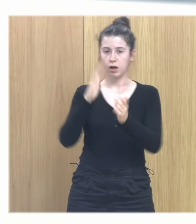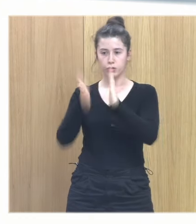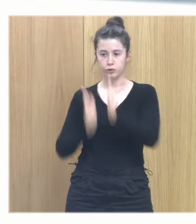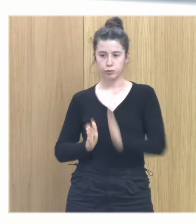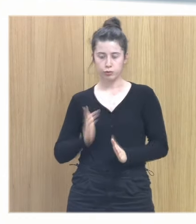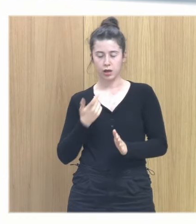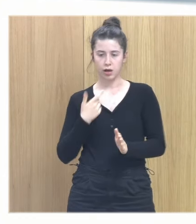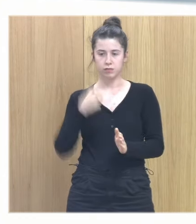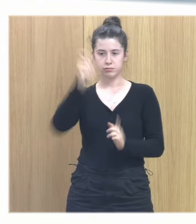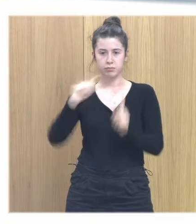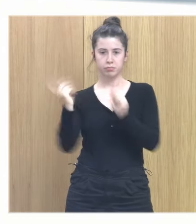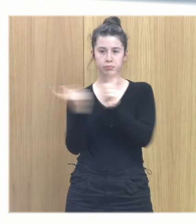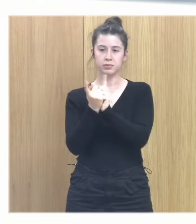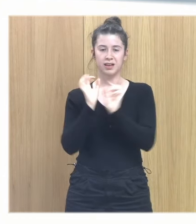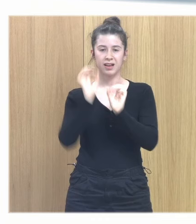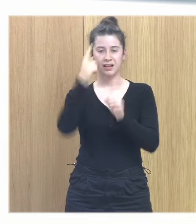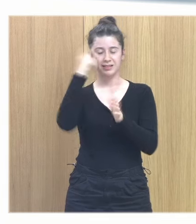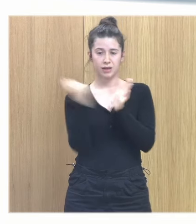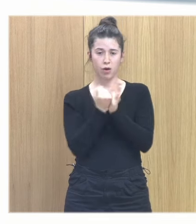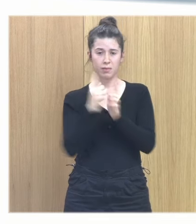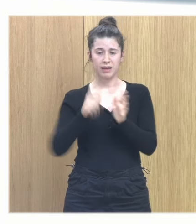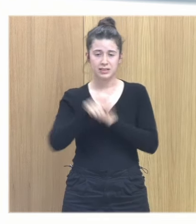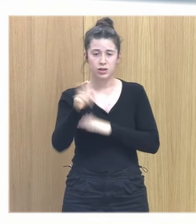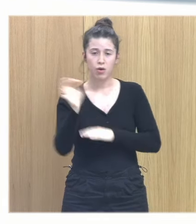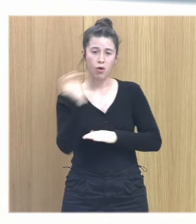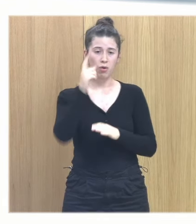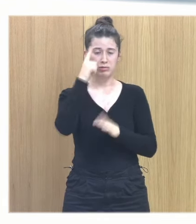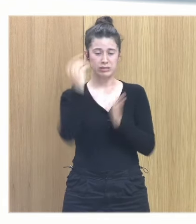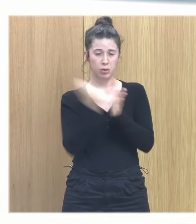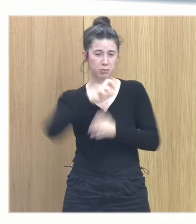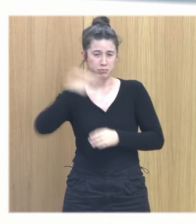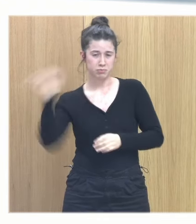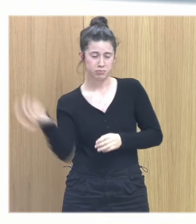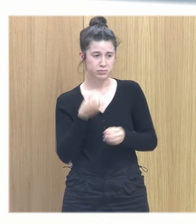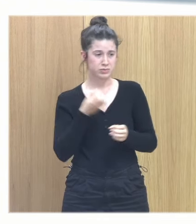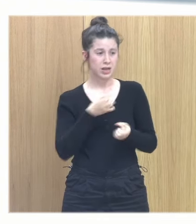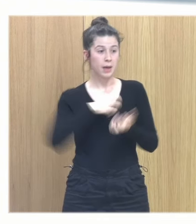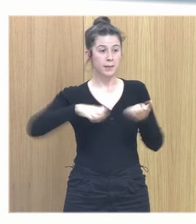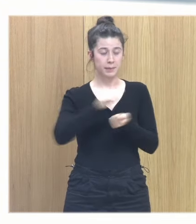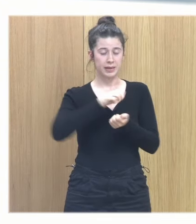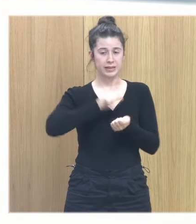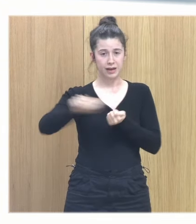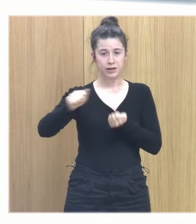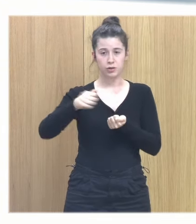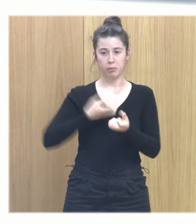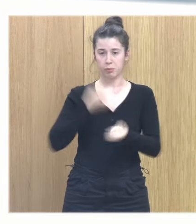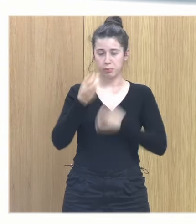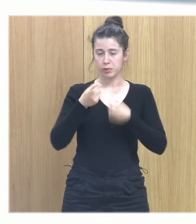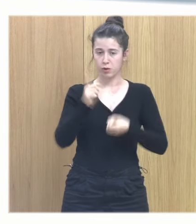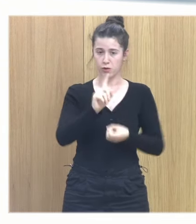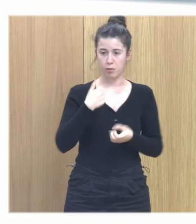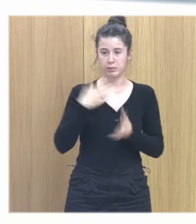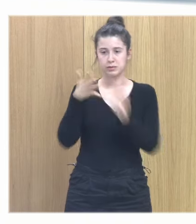con las que trabajo de trauma de desarrollo ni de trauma vicario ni de un montón de cosas que no menciono porque lo que menciono es el edificio lo que les